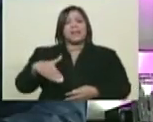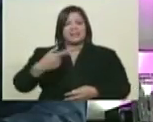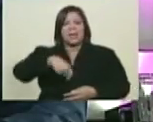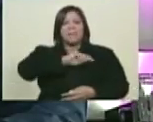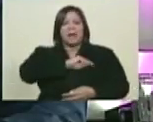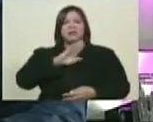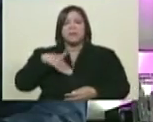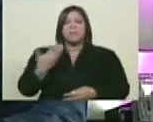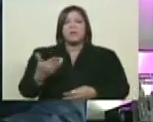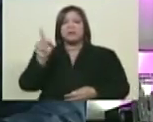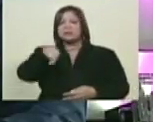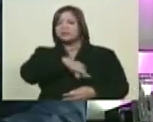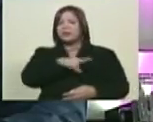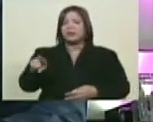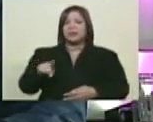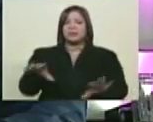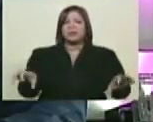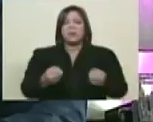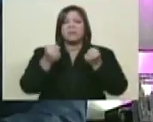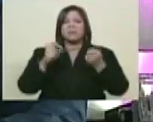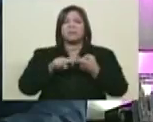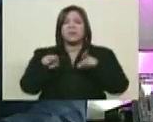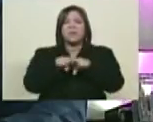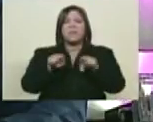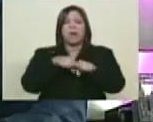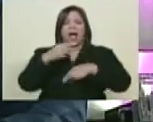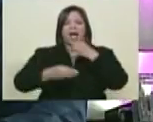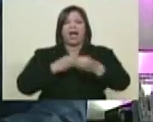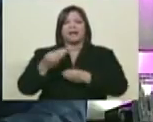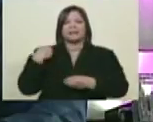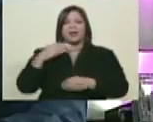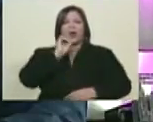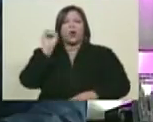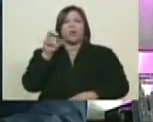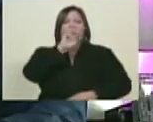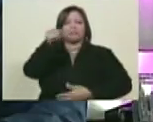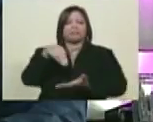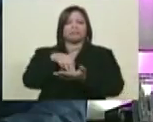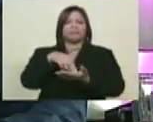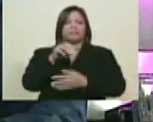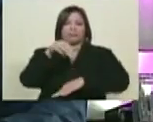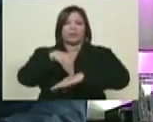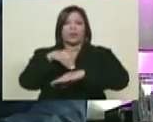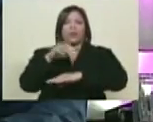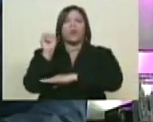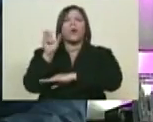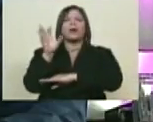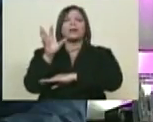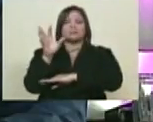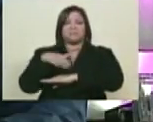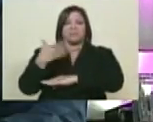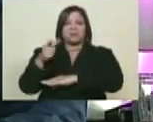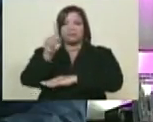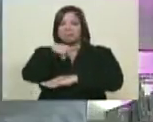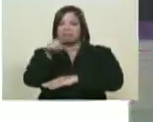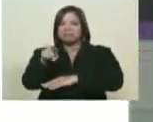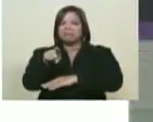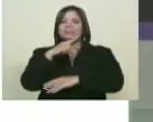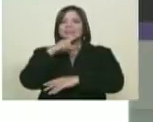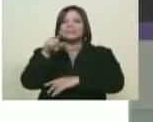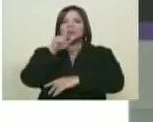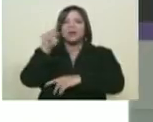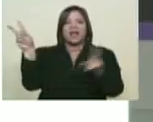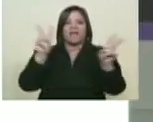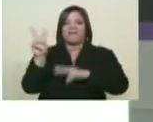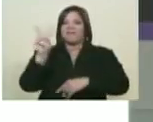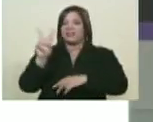como Maduro en Salvados, sobre las últimas informaciones de la UDEF en la Comisión del Congreso. Pregunta Ramón Espinar, J. Carax, venezolanos no